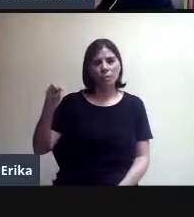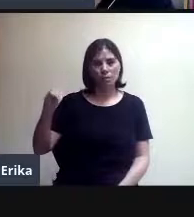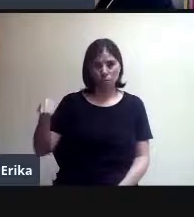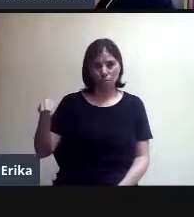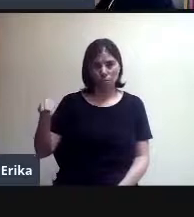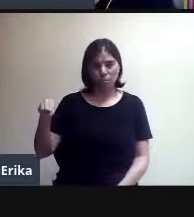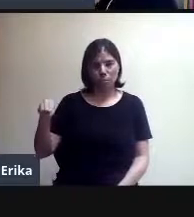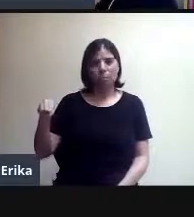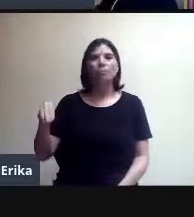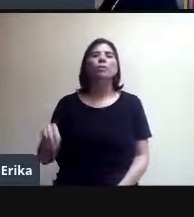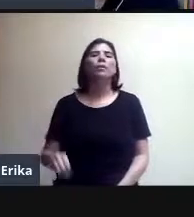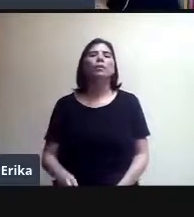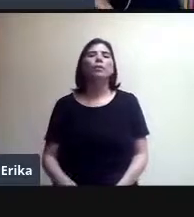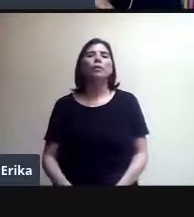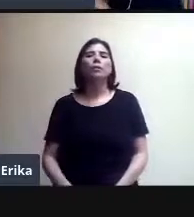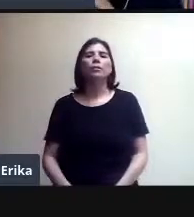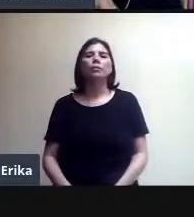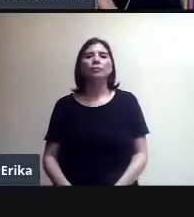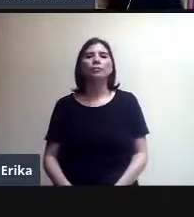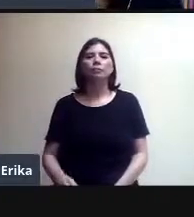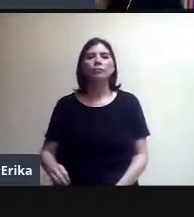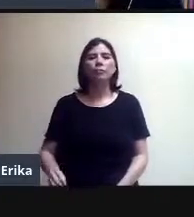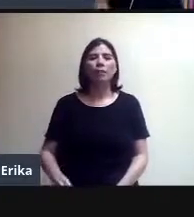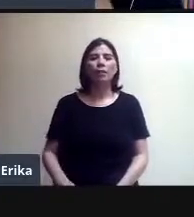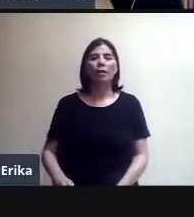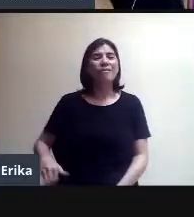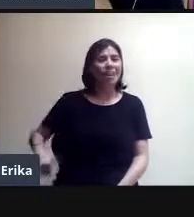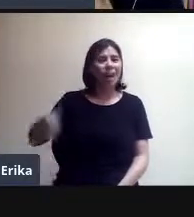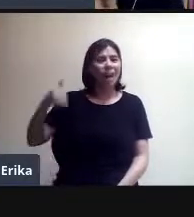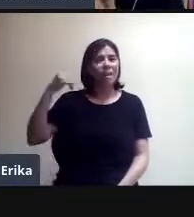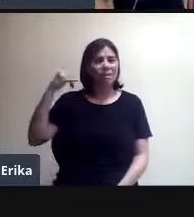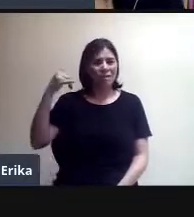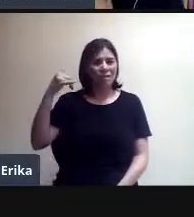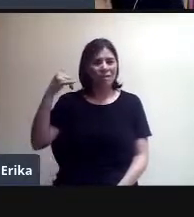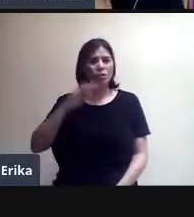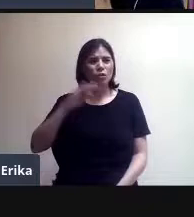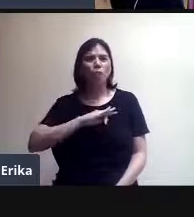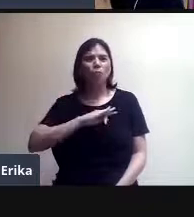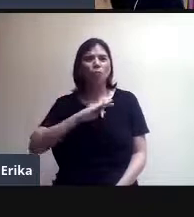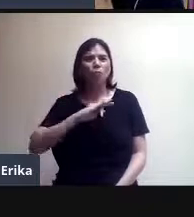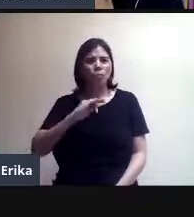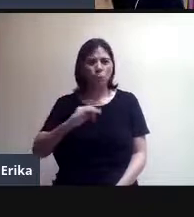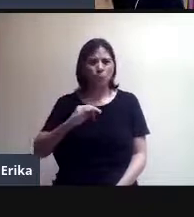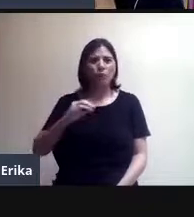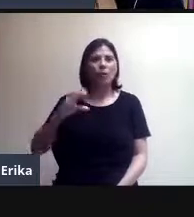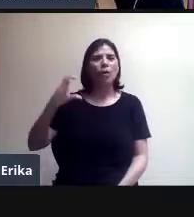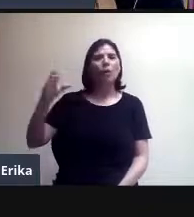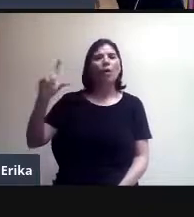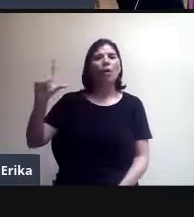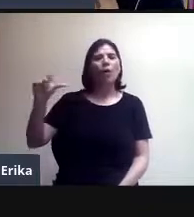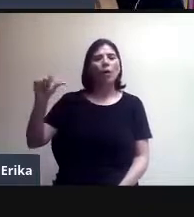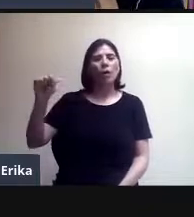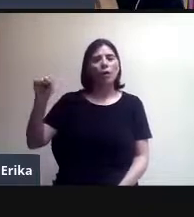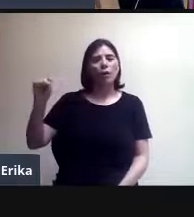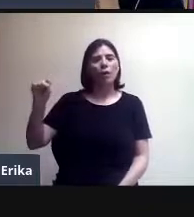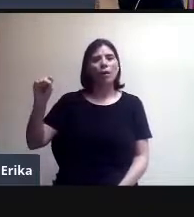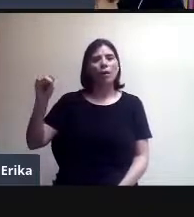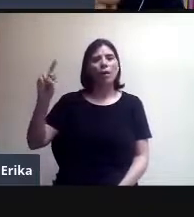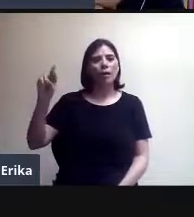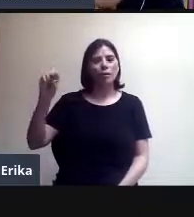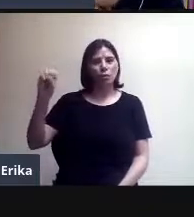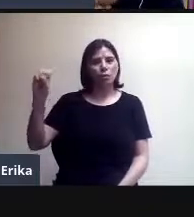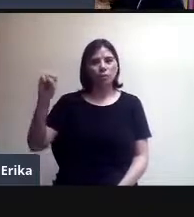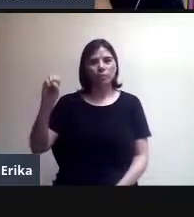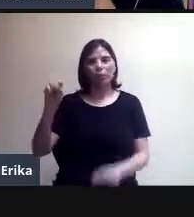Classroom, desde Classroom, en el teléfono celular se puede configurar en Classroom el vínculo de Meet de la